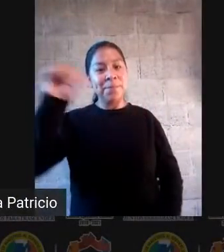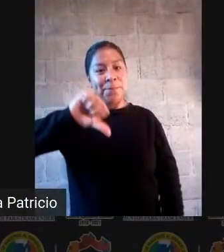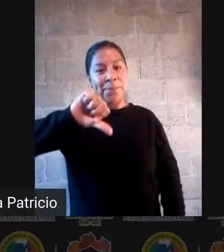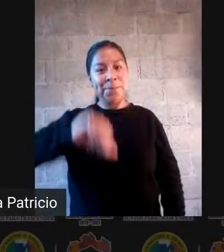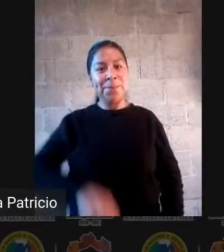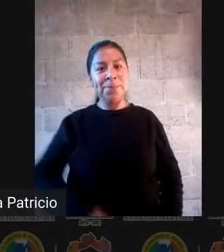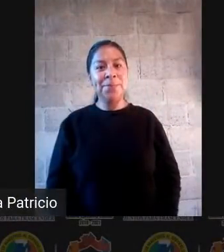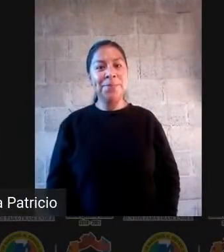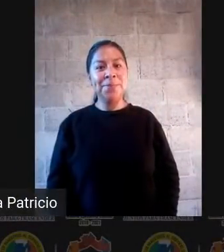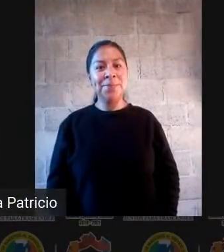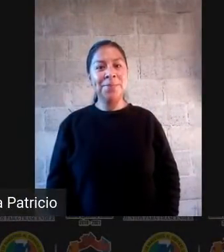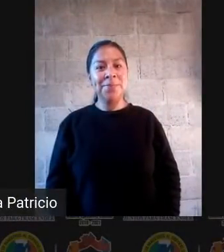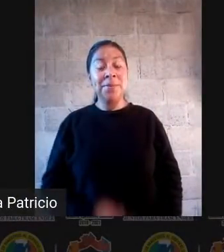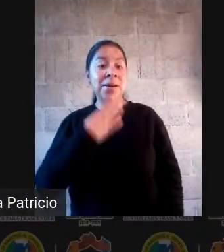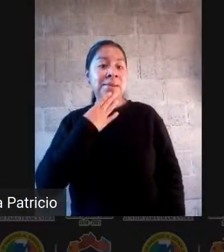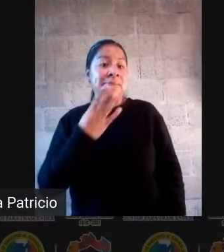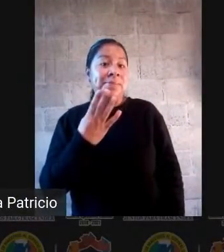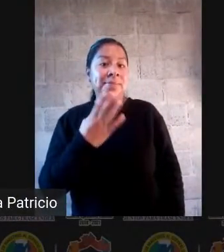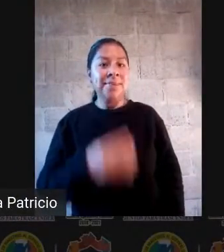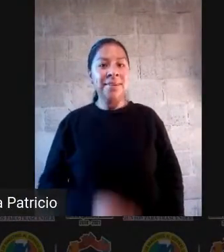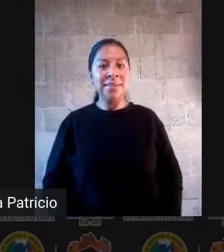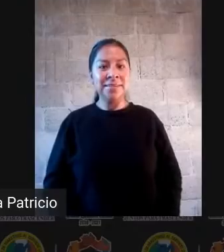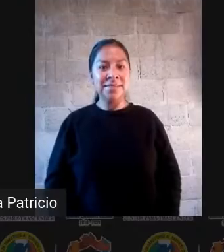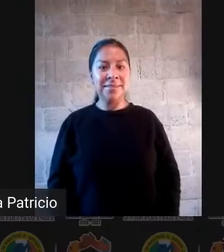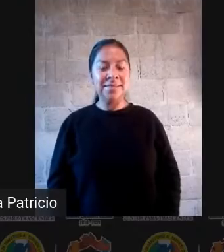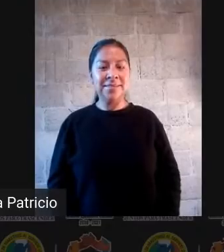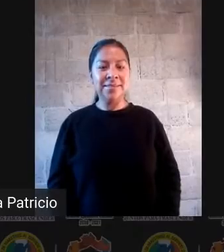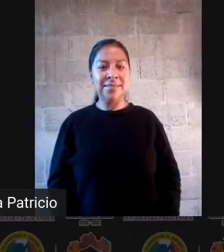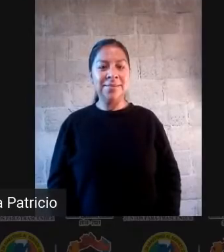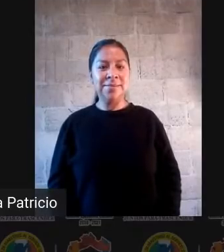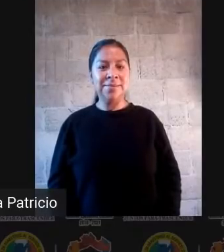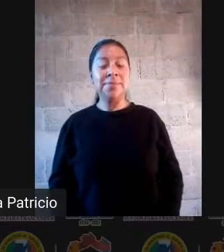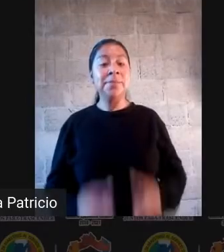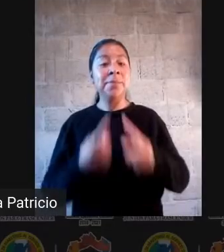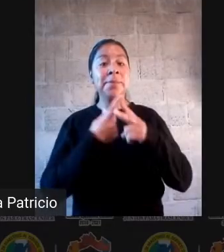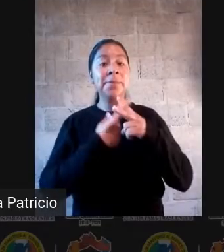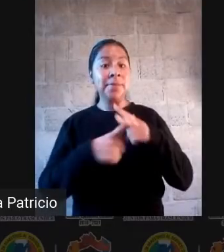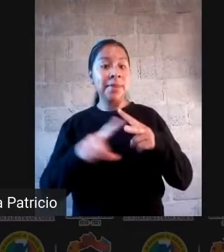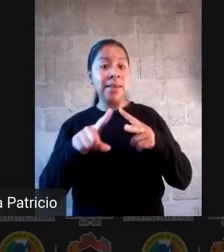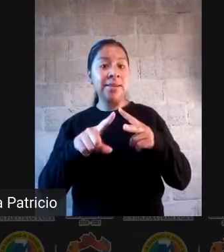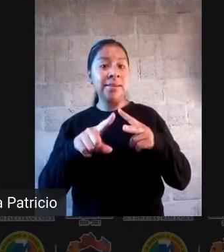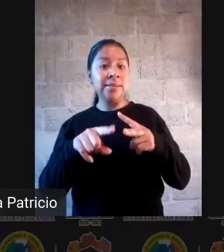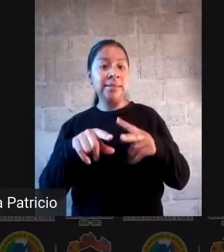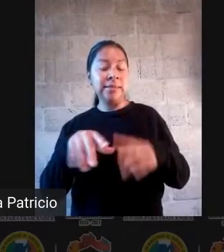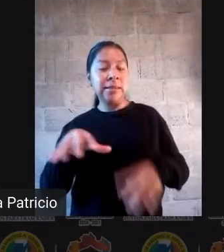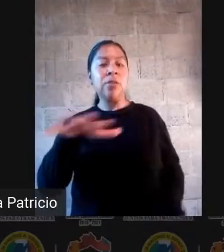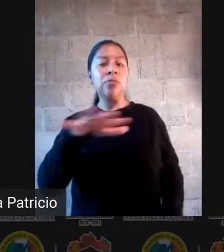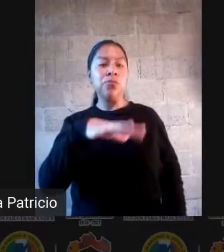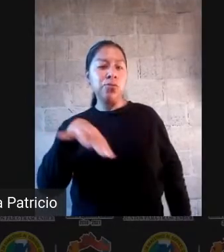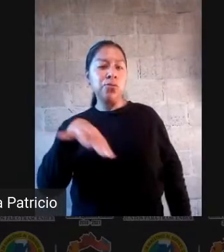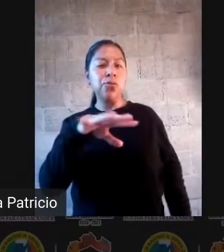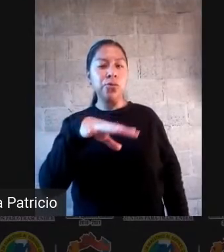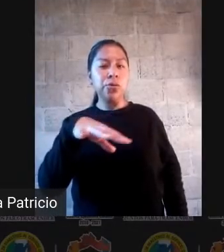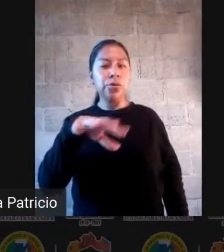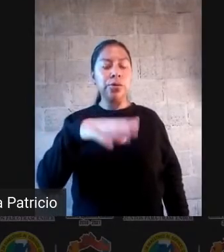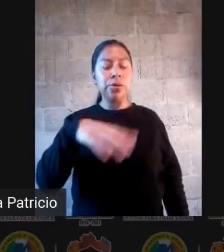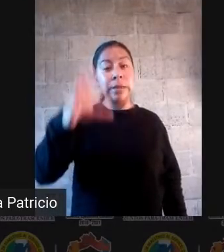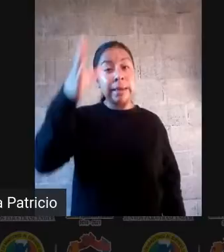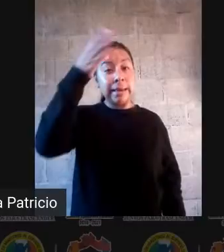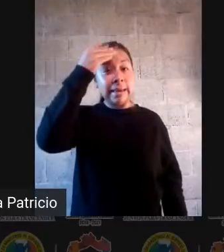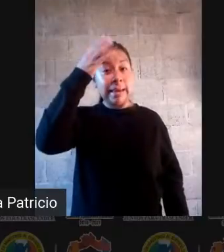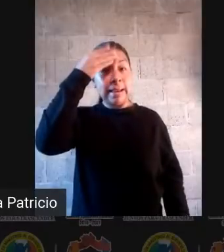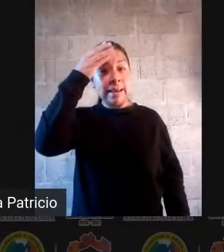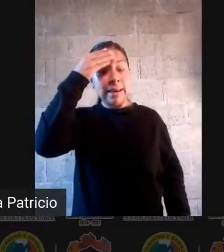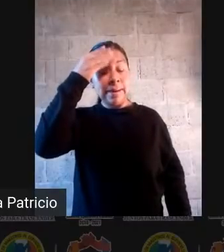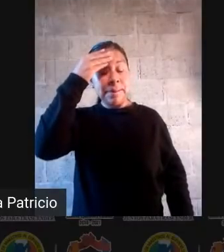Y bueno, vamos a iniciar un poquito con la exploración, si me lo permiten, de saberes previos. ¿Ok? Es otro momento de